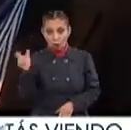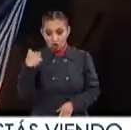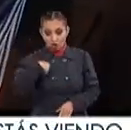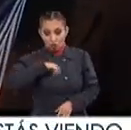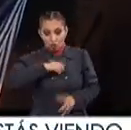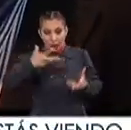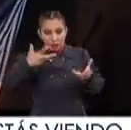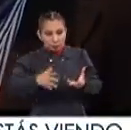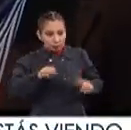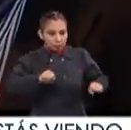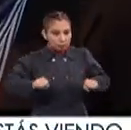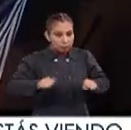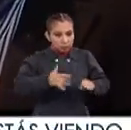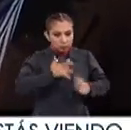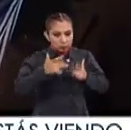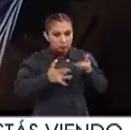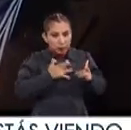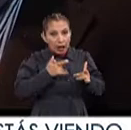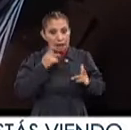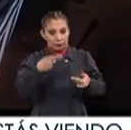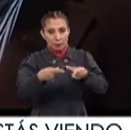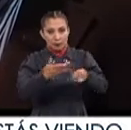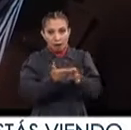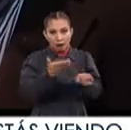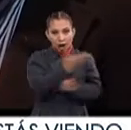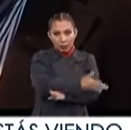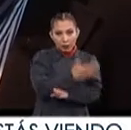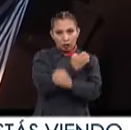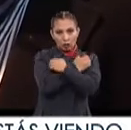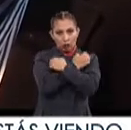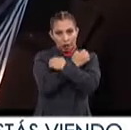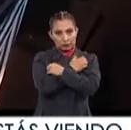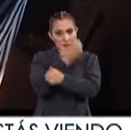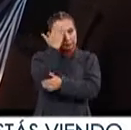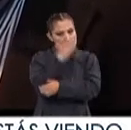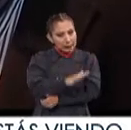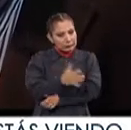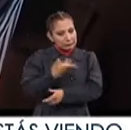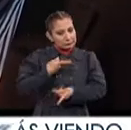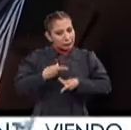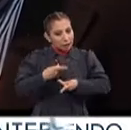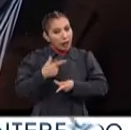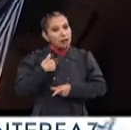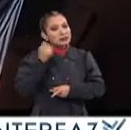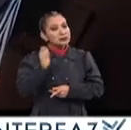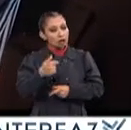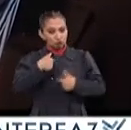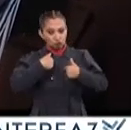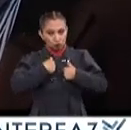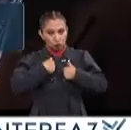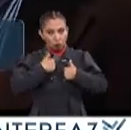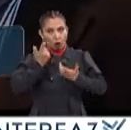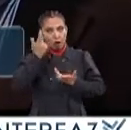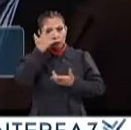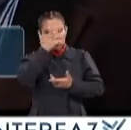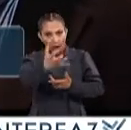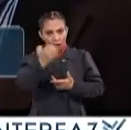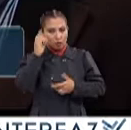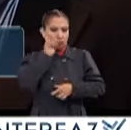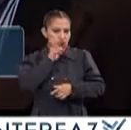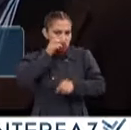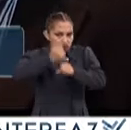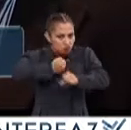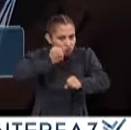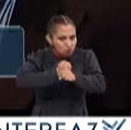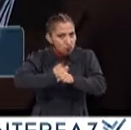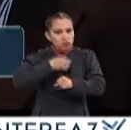reaccionar, pues sí implica también una preparación y una educación al respecto Significa que yo tomé en serio los simulacros